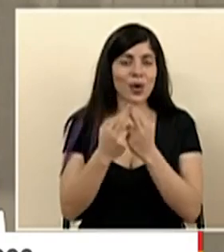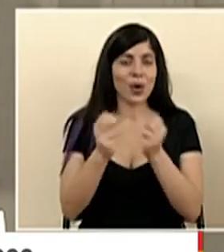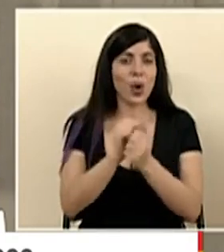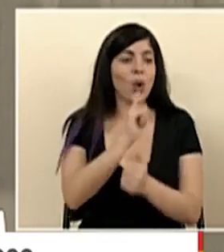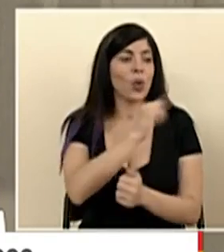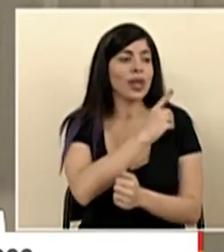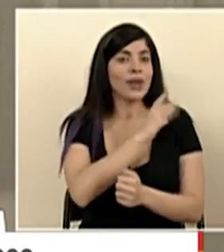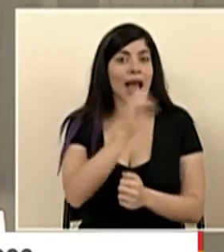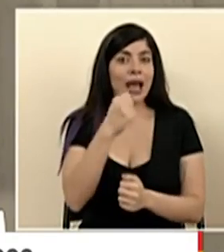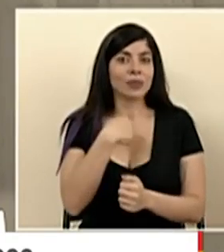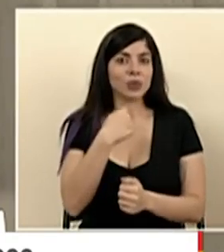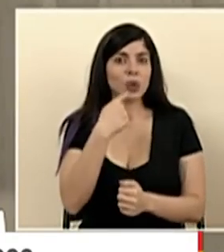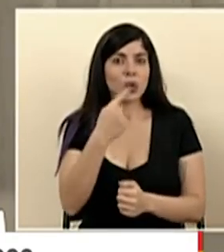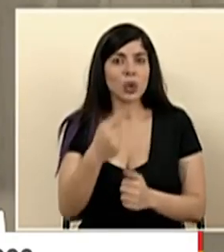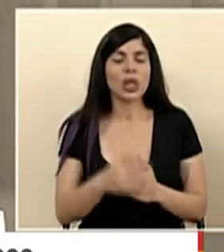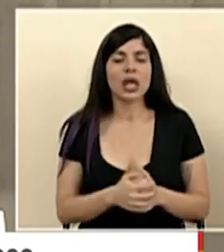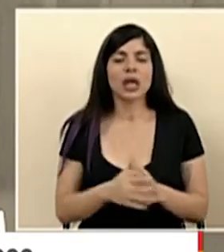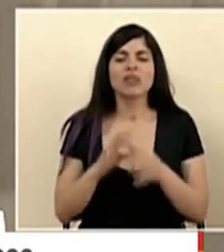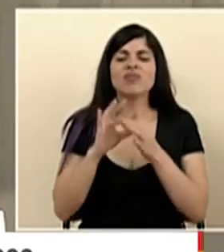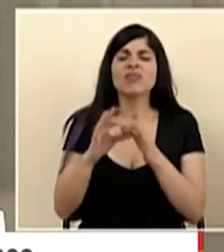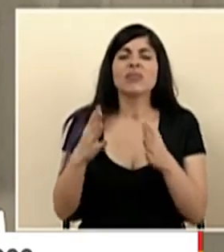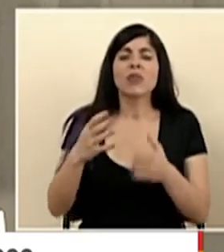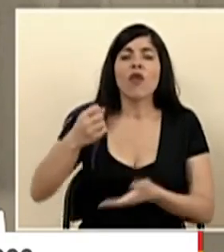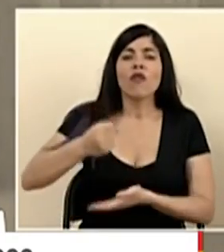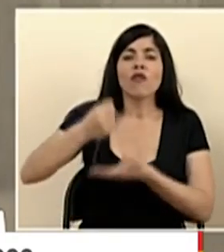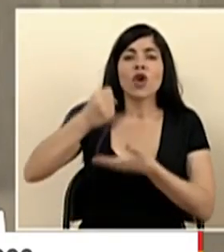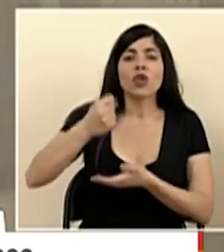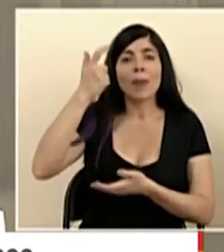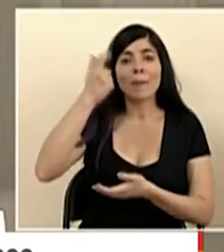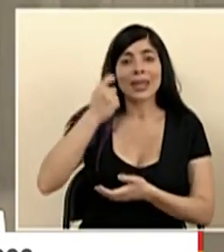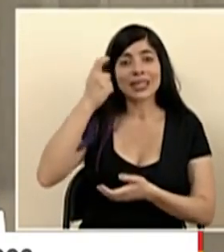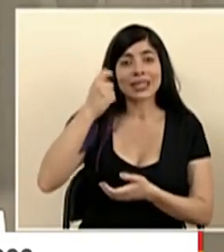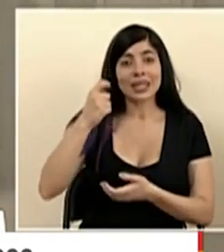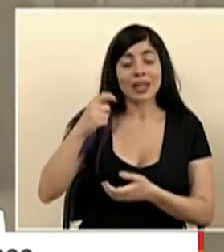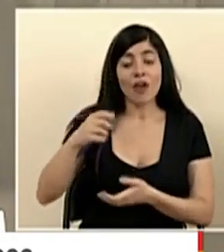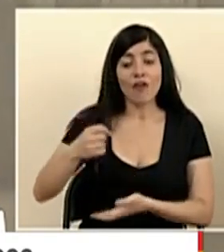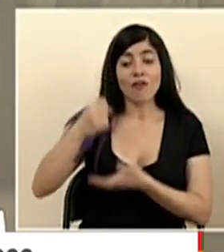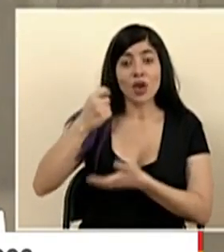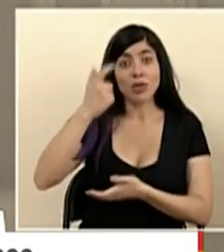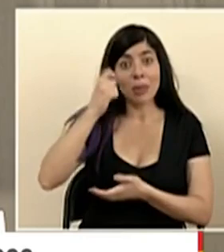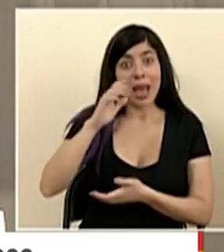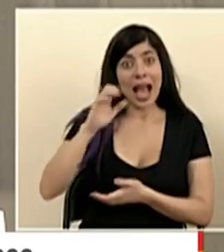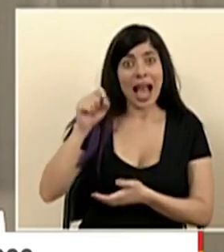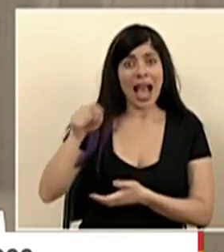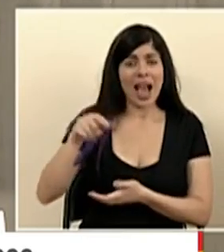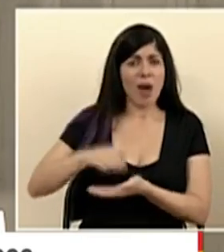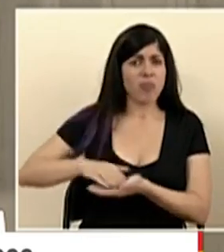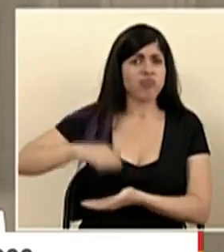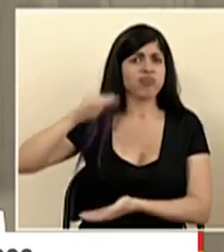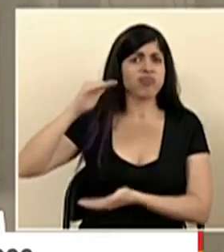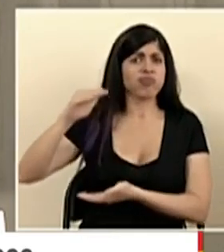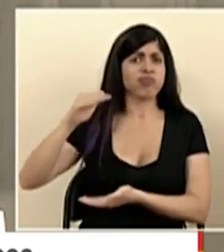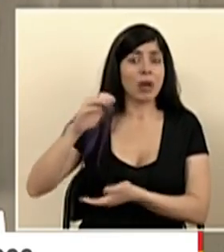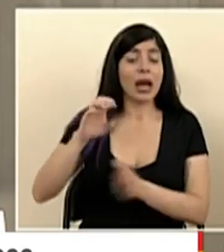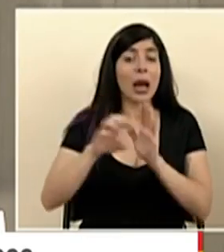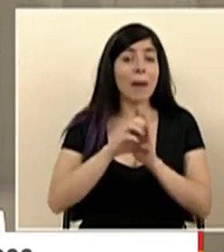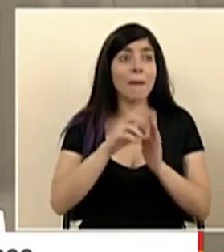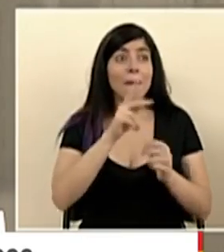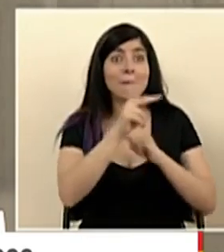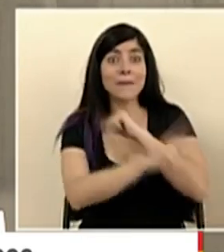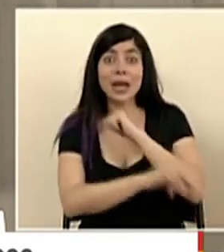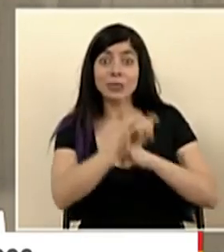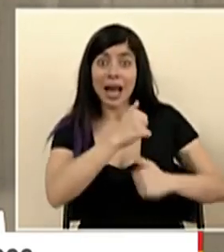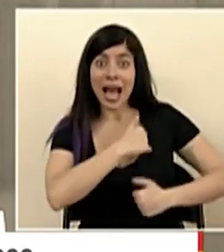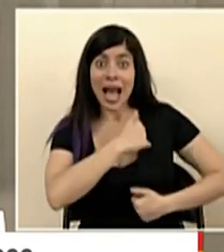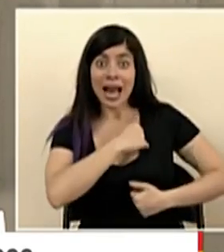Junta de la Caja tiene que ver con fondos de pensiones el fondo de pensión de la caja es el más grande del país en países como Canadá el